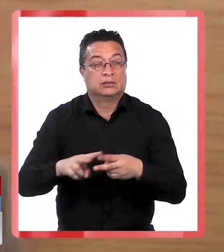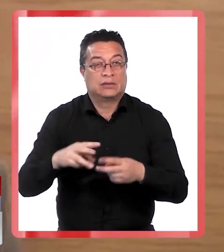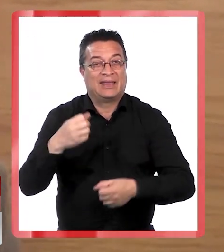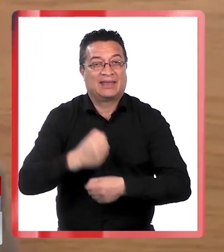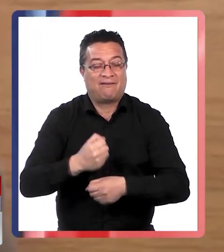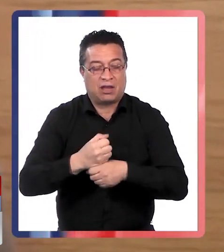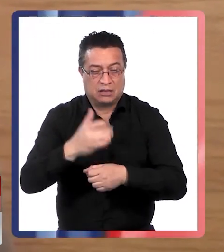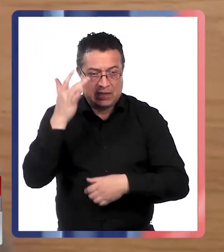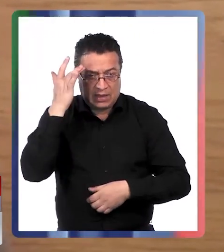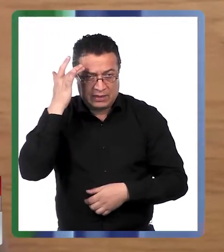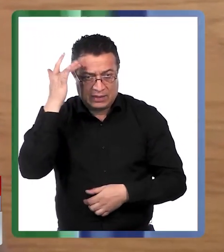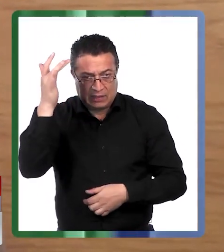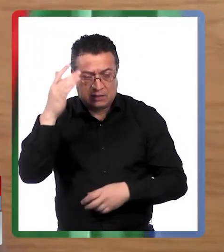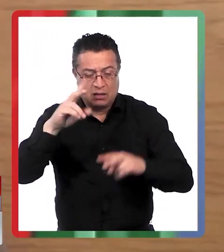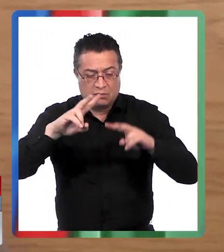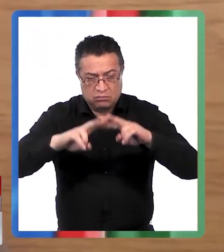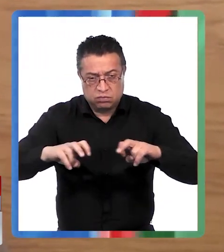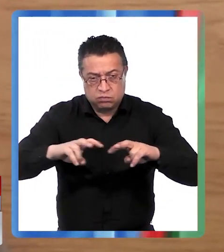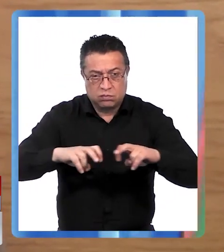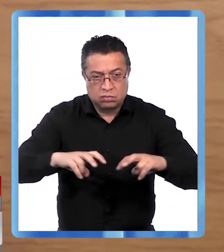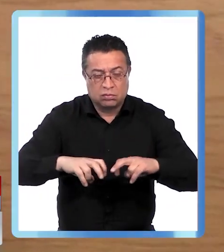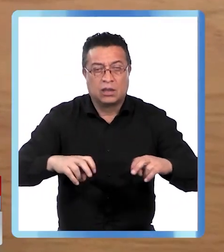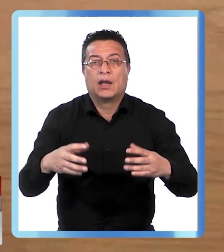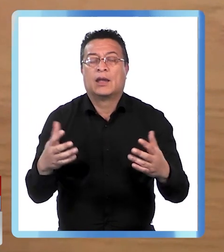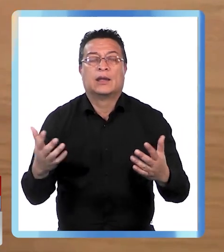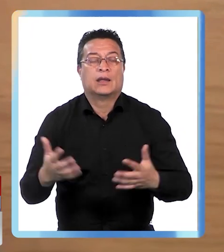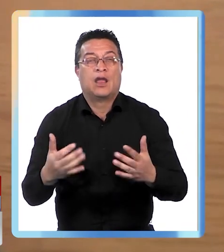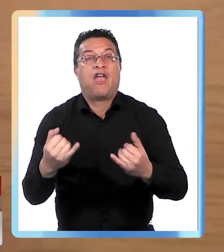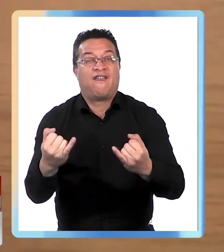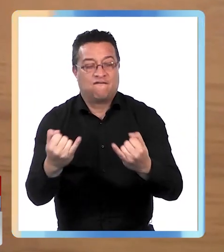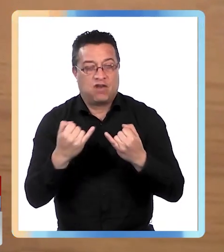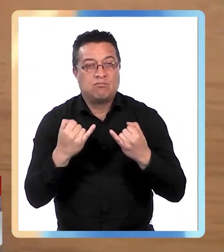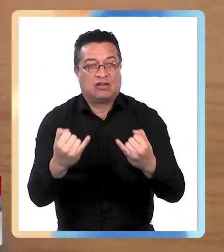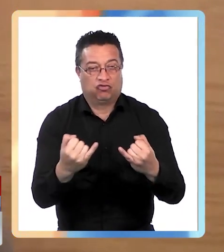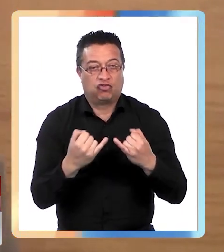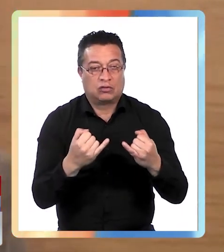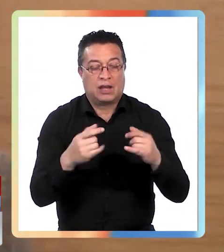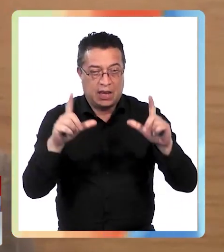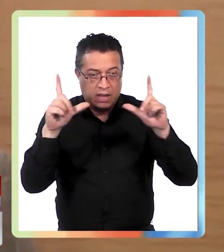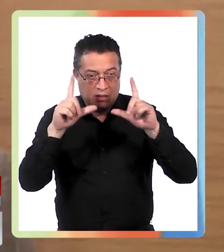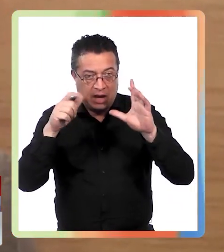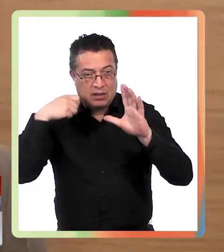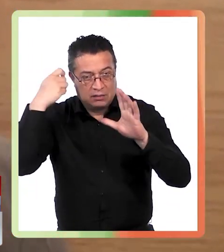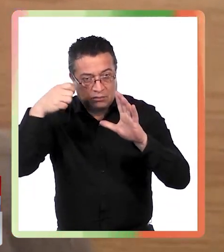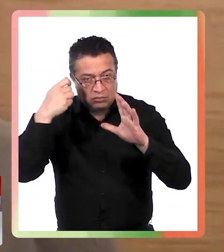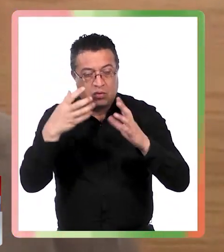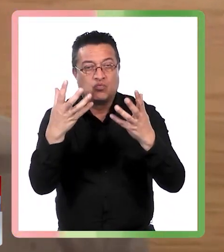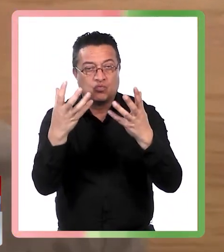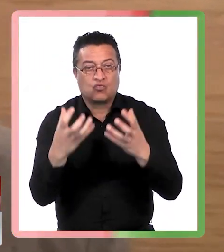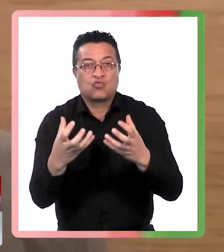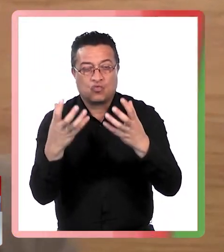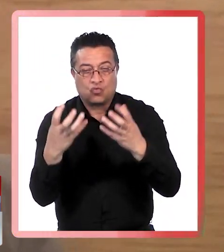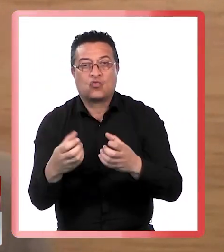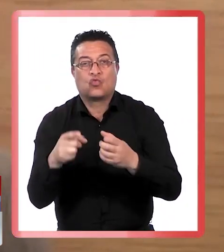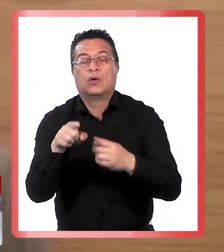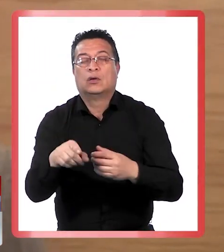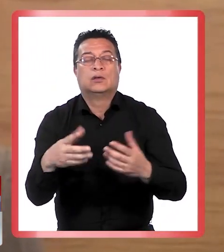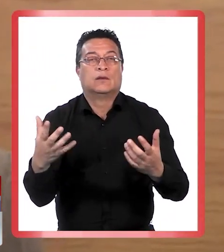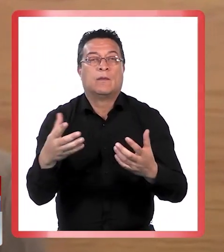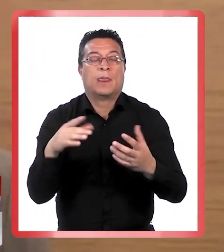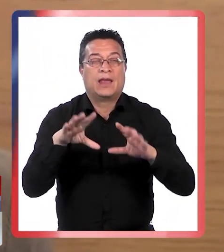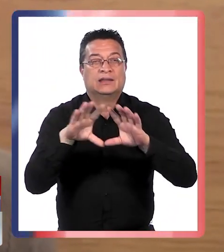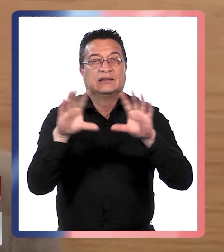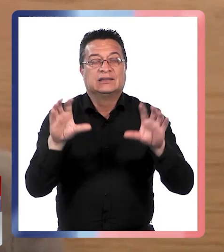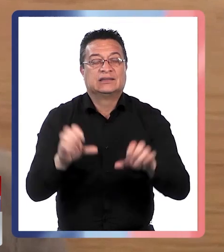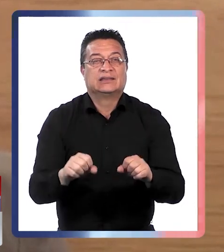trabajo de inteligencia analizando información imágenes y grabaciones obtenidas